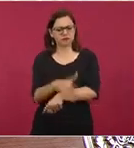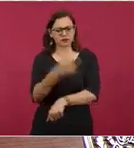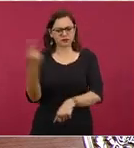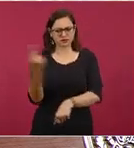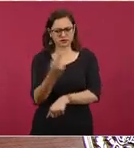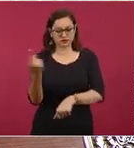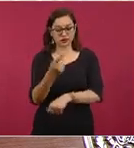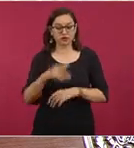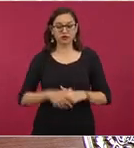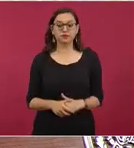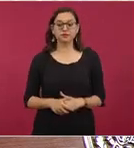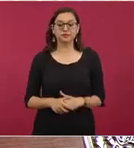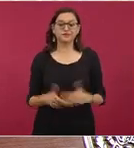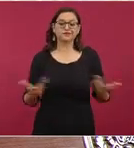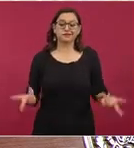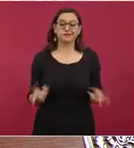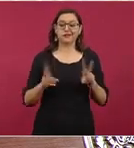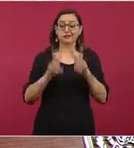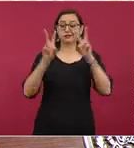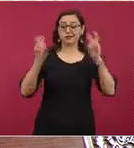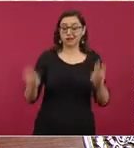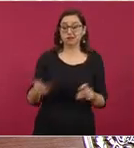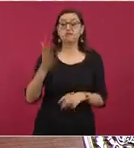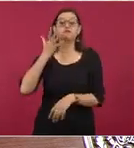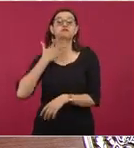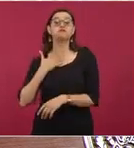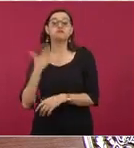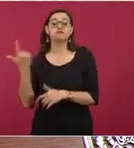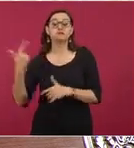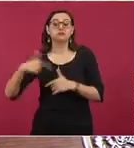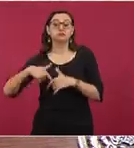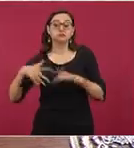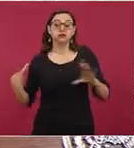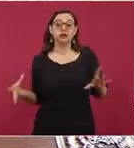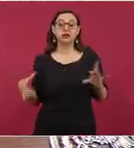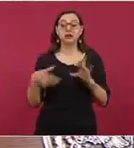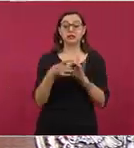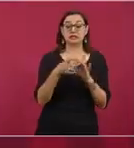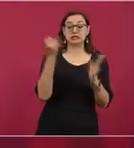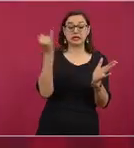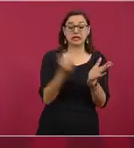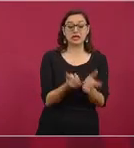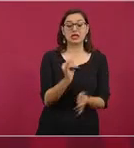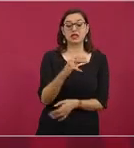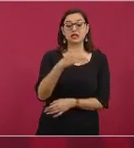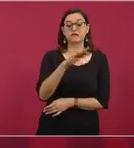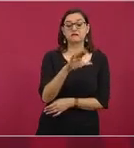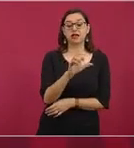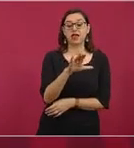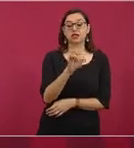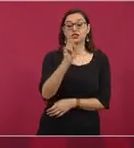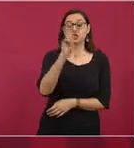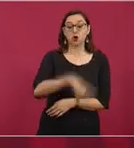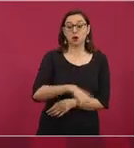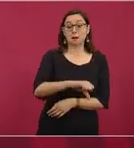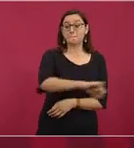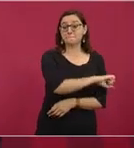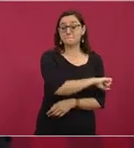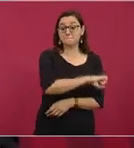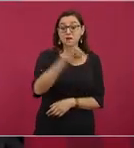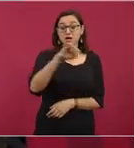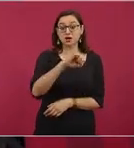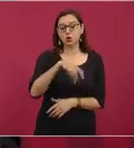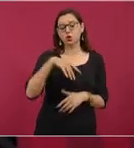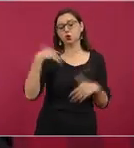controlar la inflación si se desata la inflación nos afecta